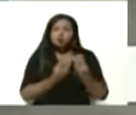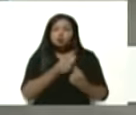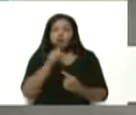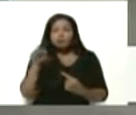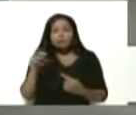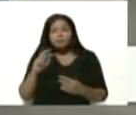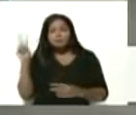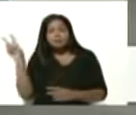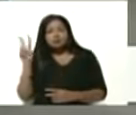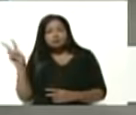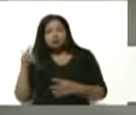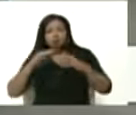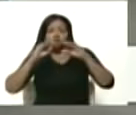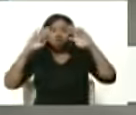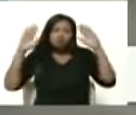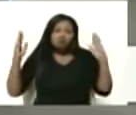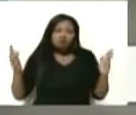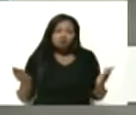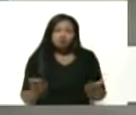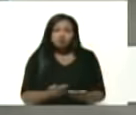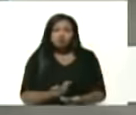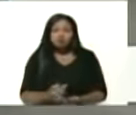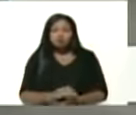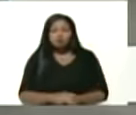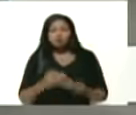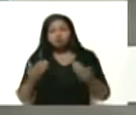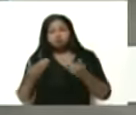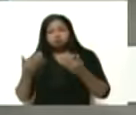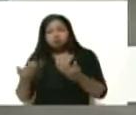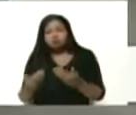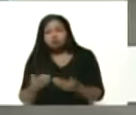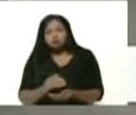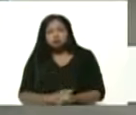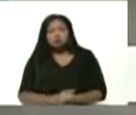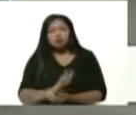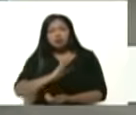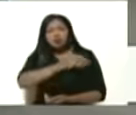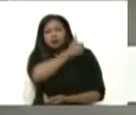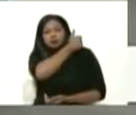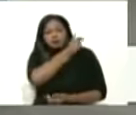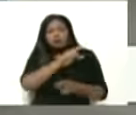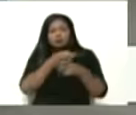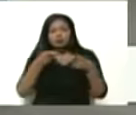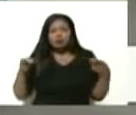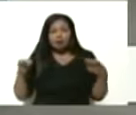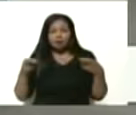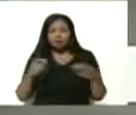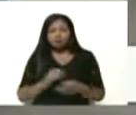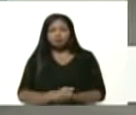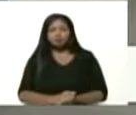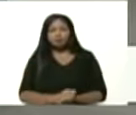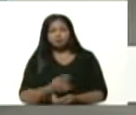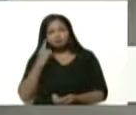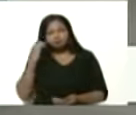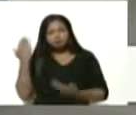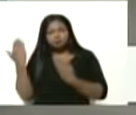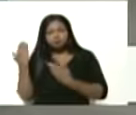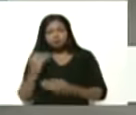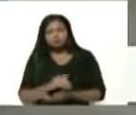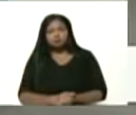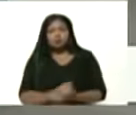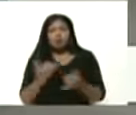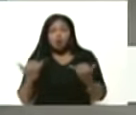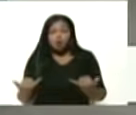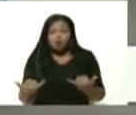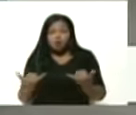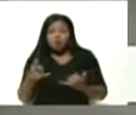Venezuela y con todo el mundo. Por eso les cedo la palabra a la gerenta de esta planta Ninoska Laconcha y a partir de